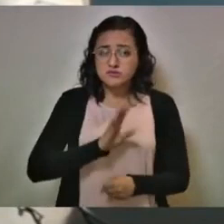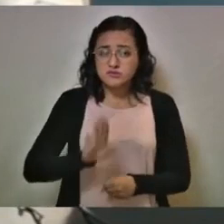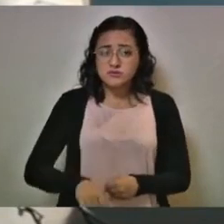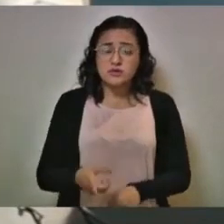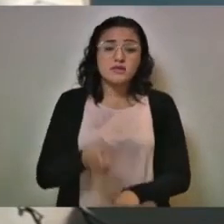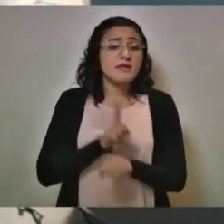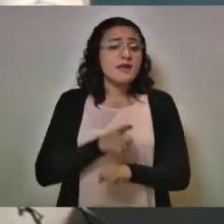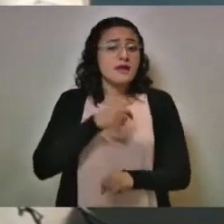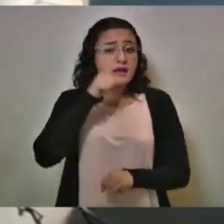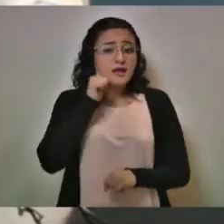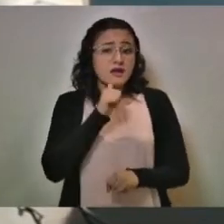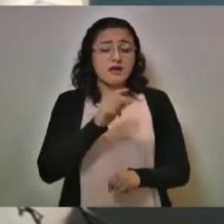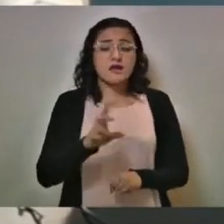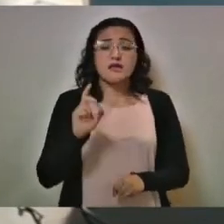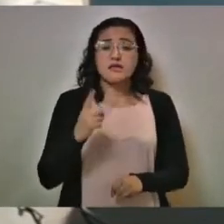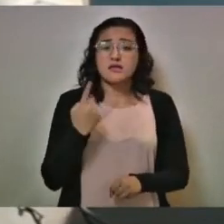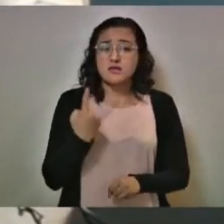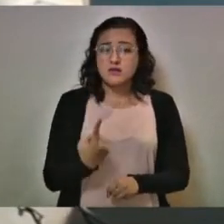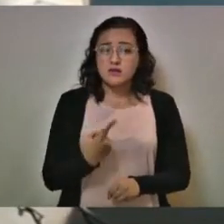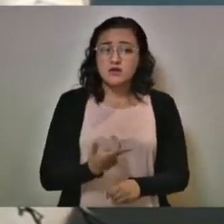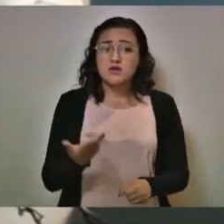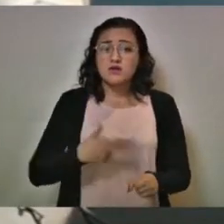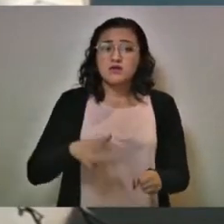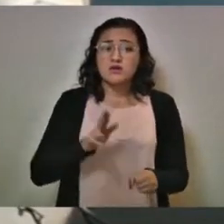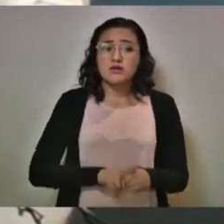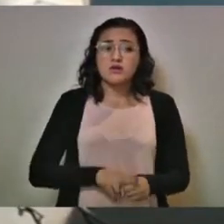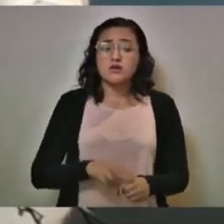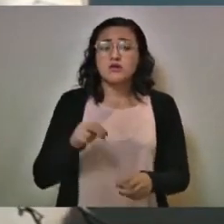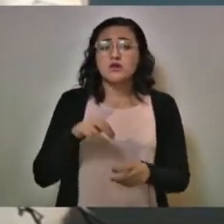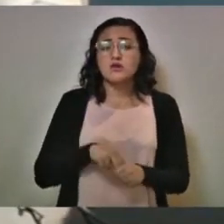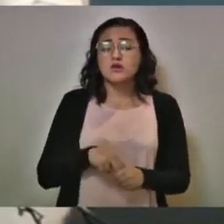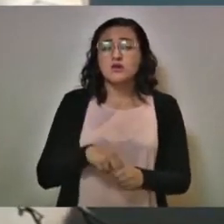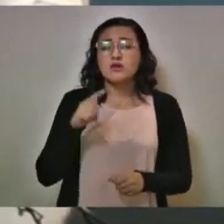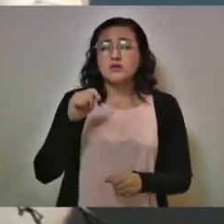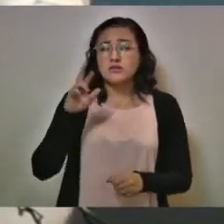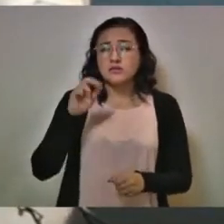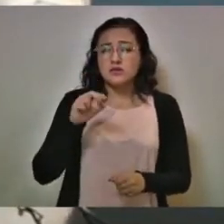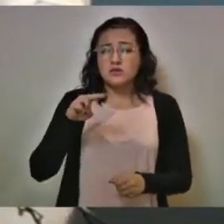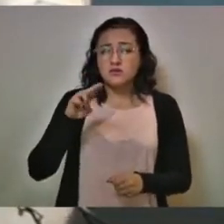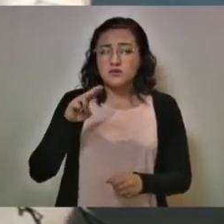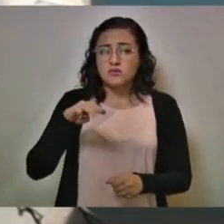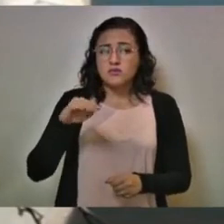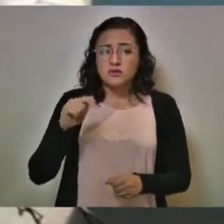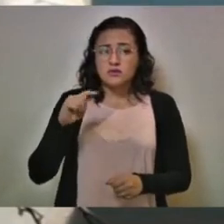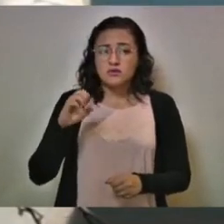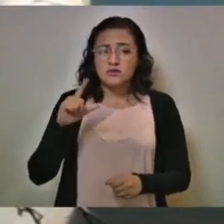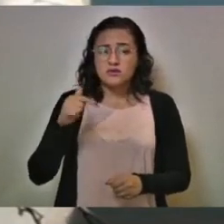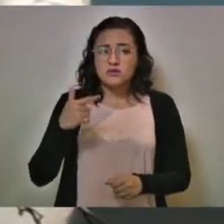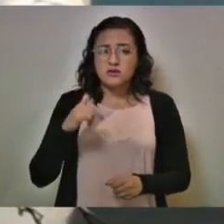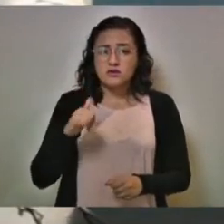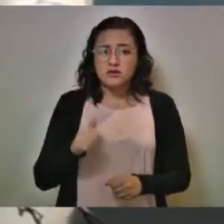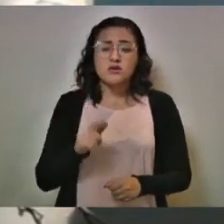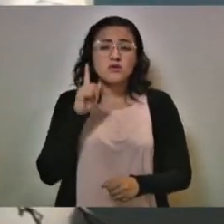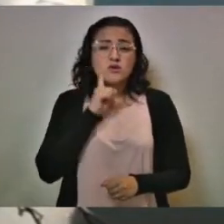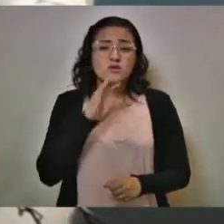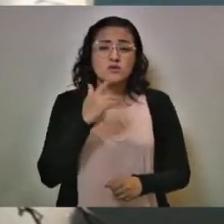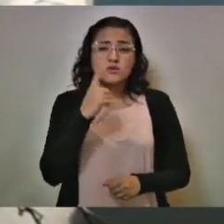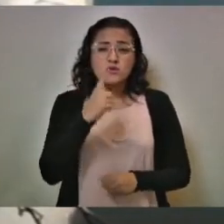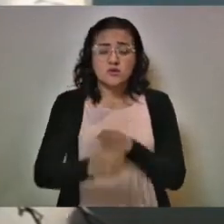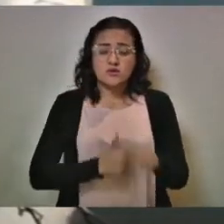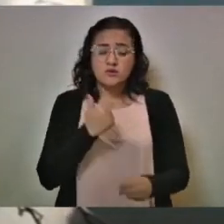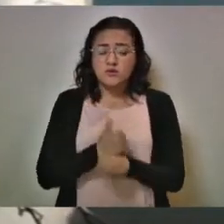Y del día de ayer, 31, se reporta en el hospital de Traumatología y Ortopedia, femenino de 51 años.